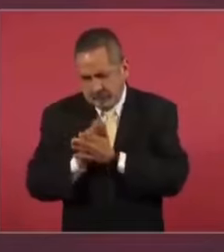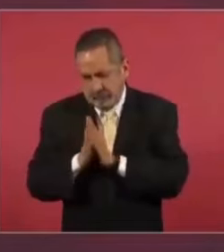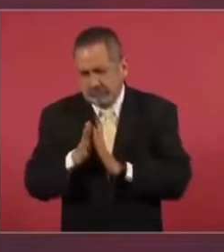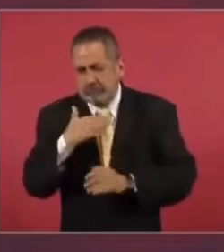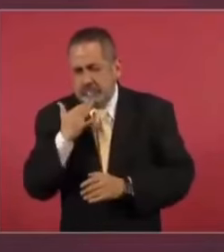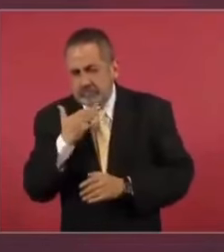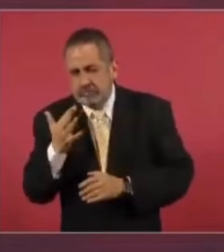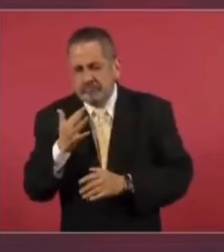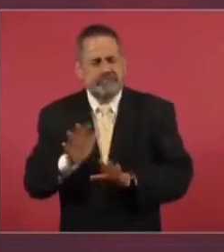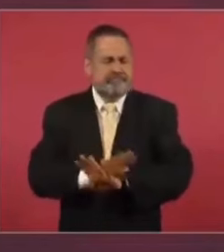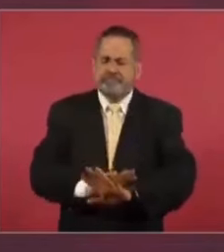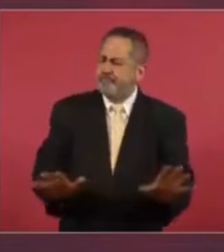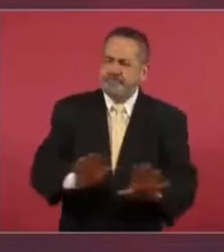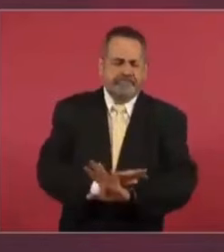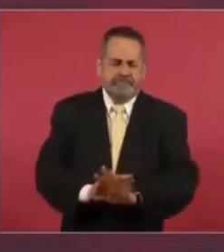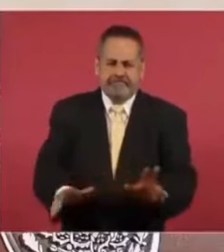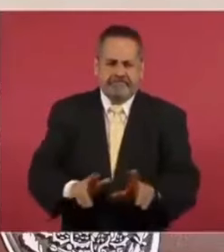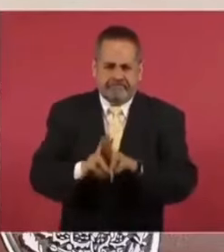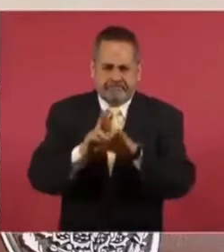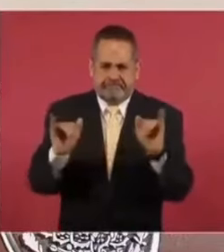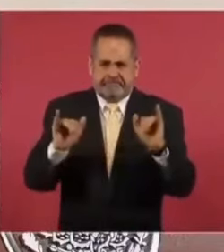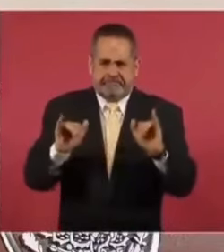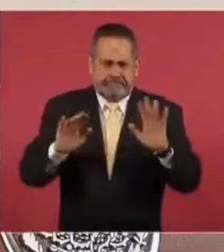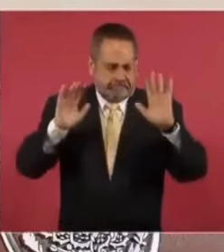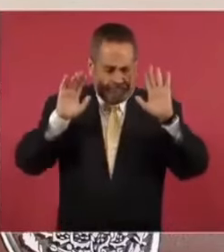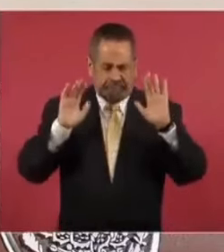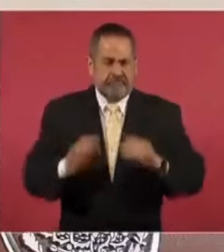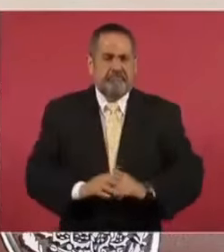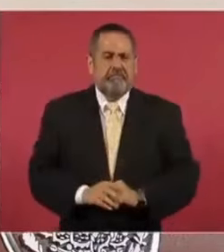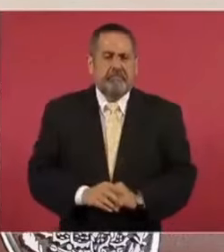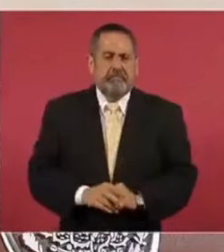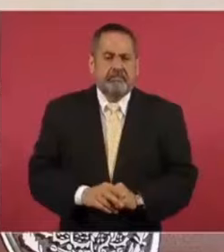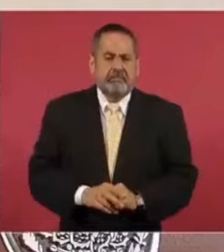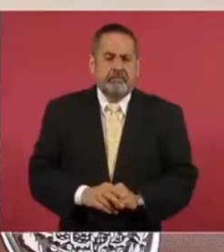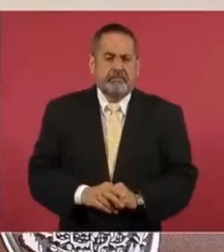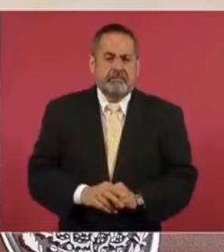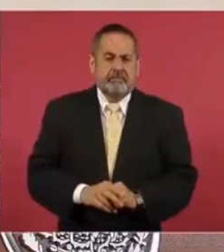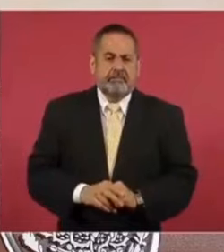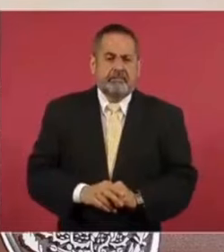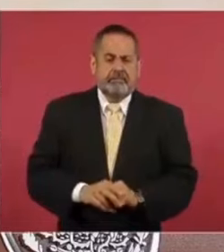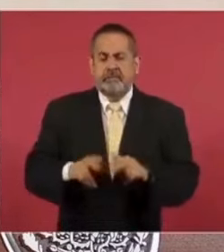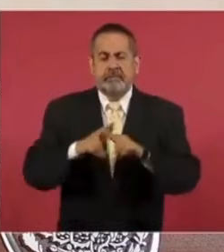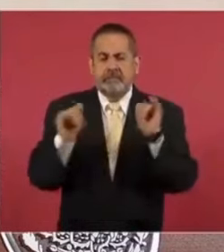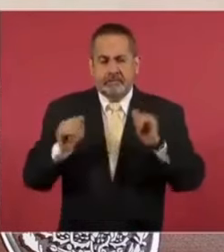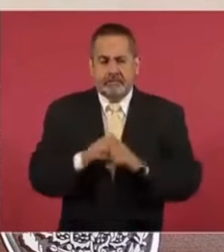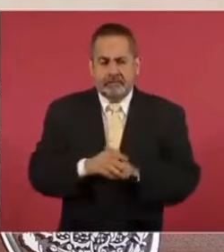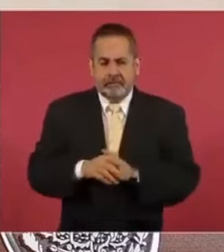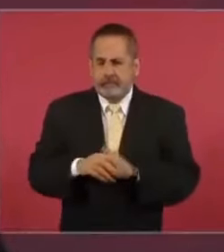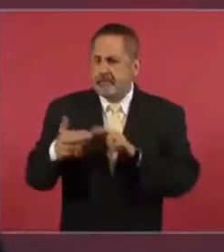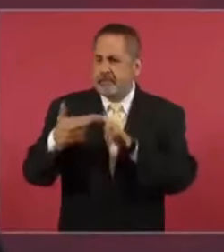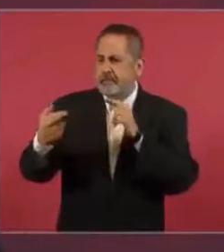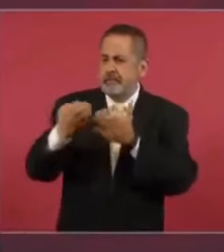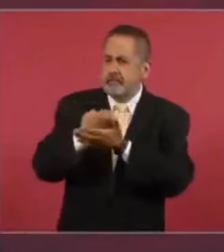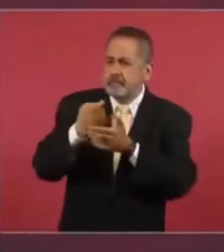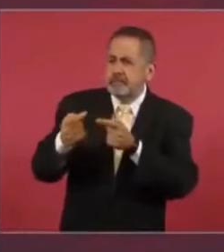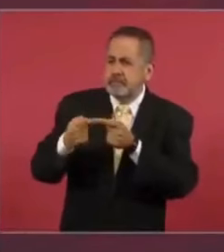ni siquiera por relaciones económicas.